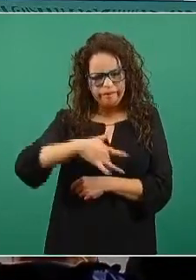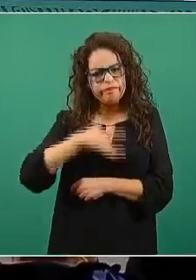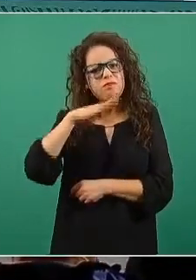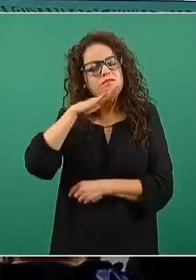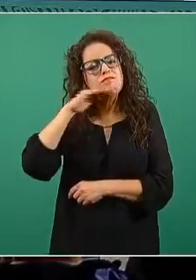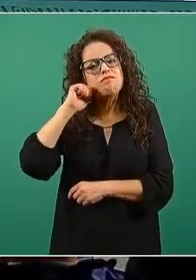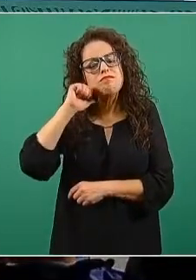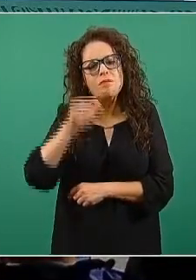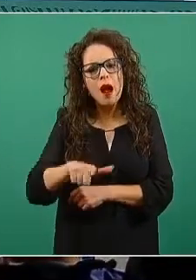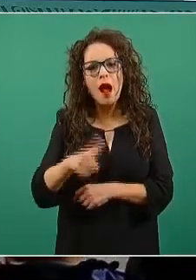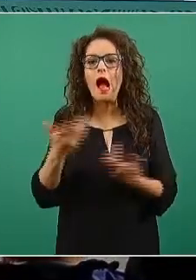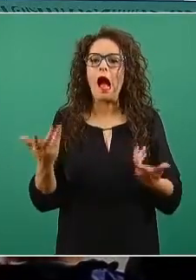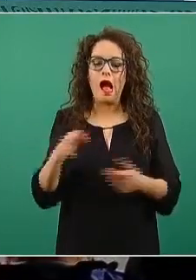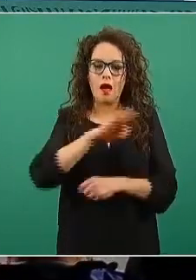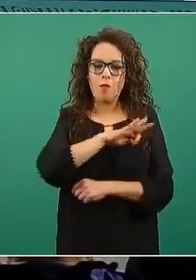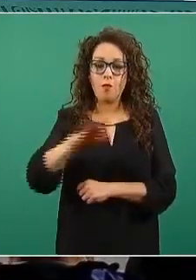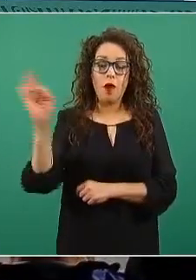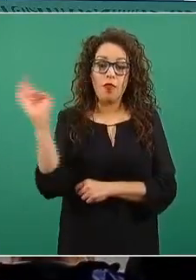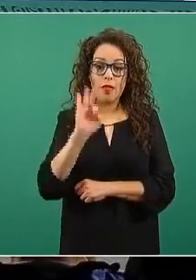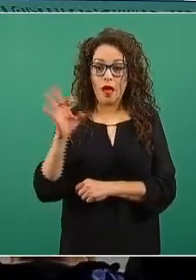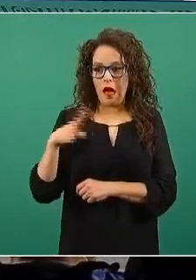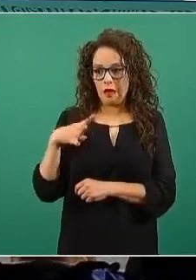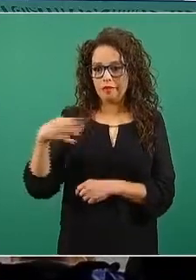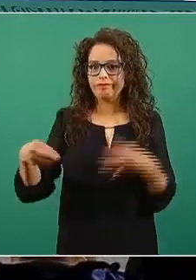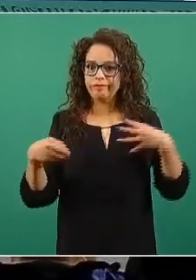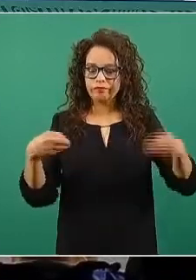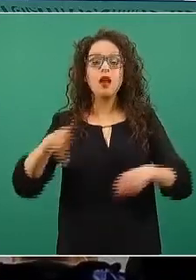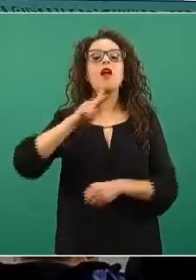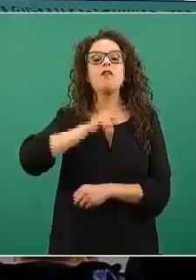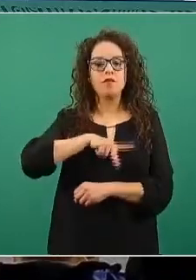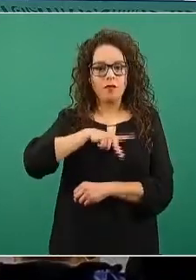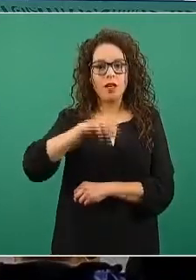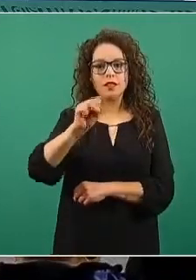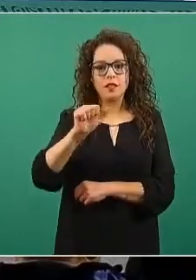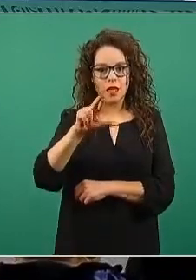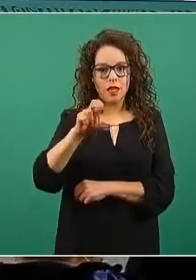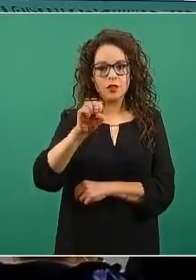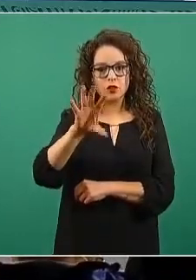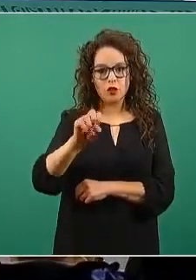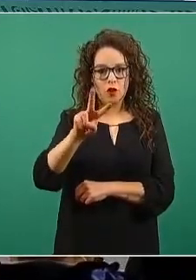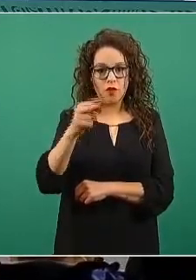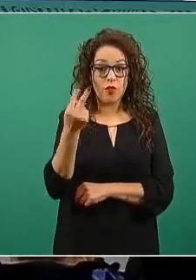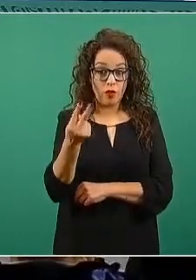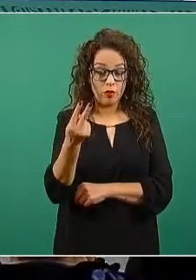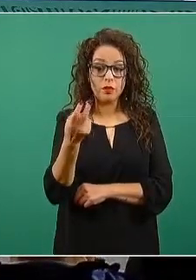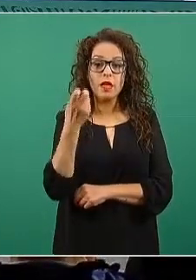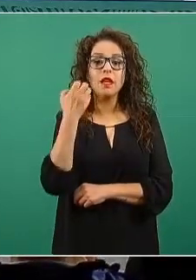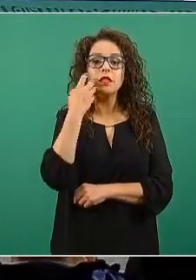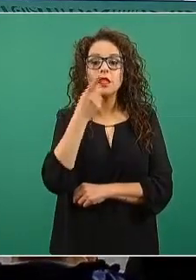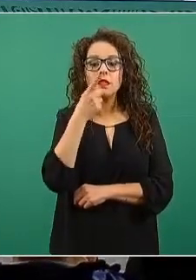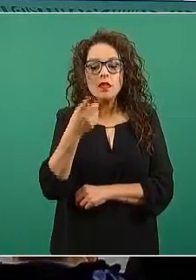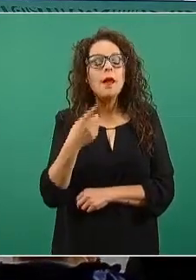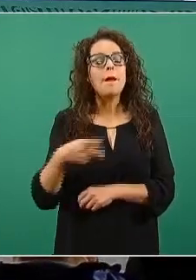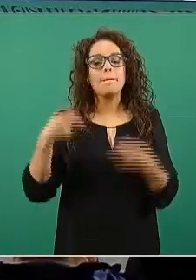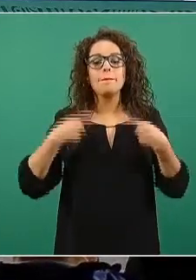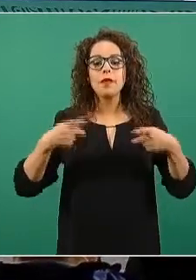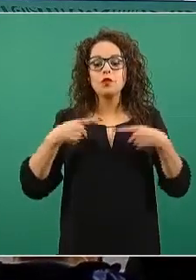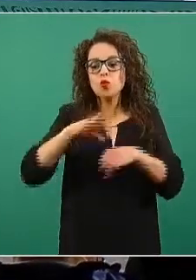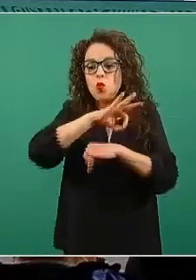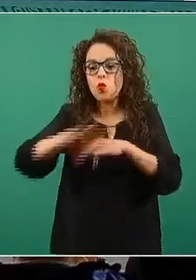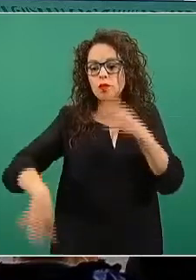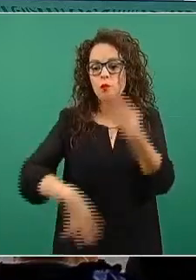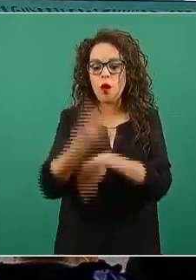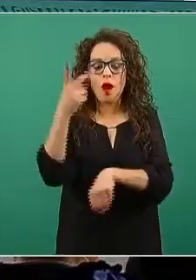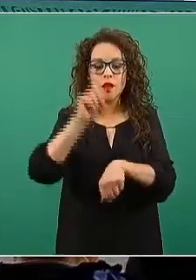que pueden transmitir el virus de SARS-CoV-2. Esto se estima que las personas en los últimos 14 días